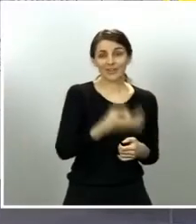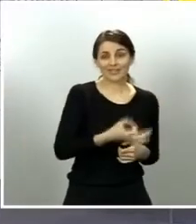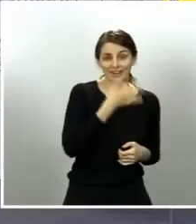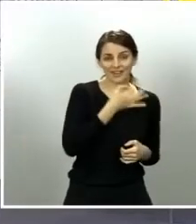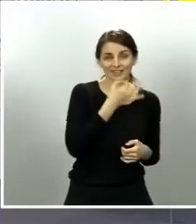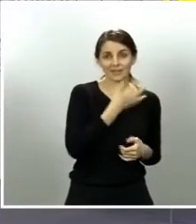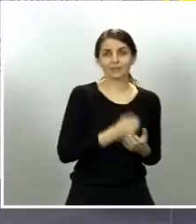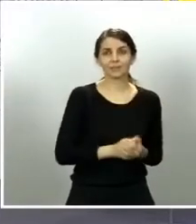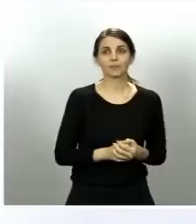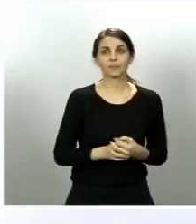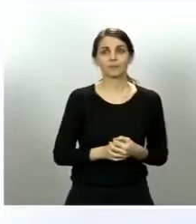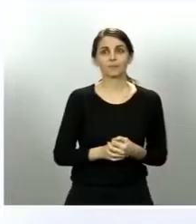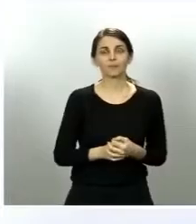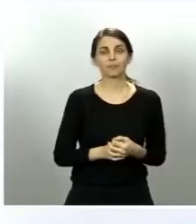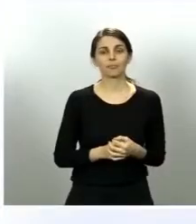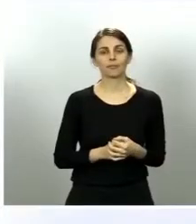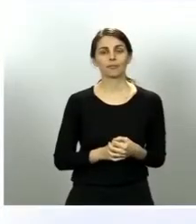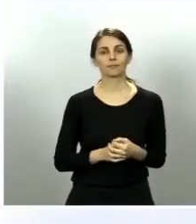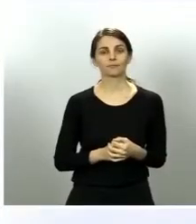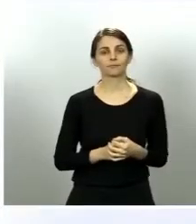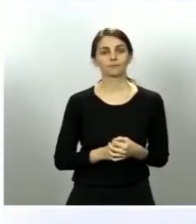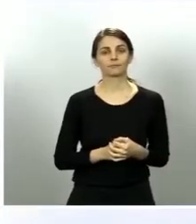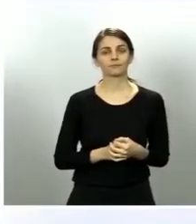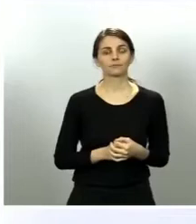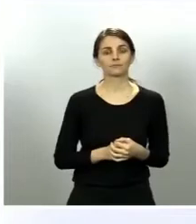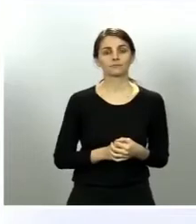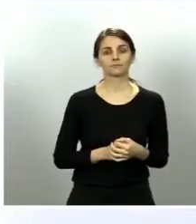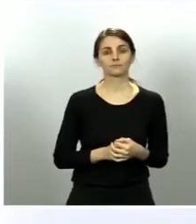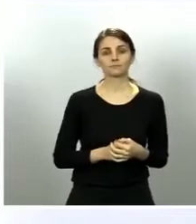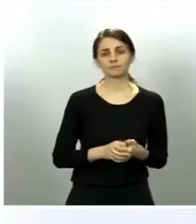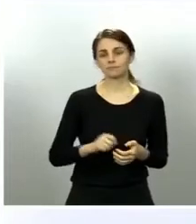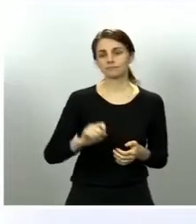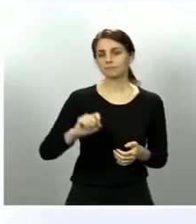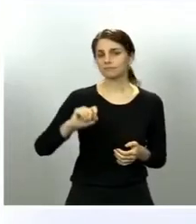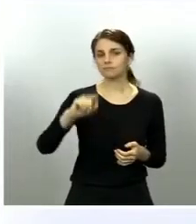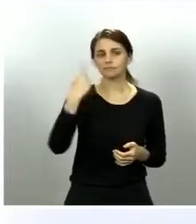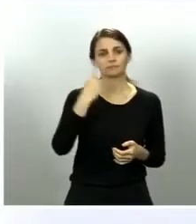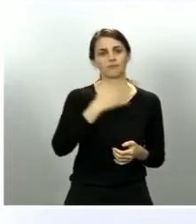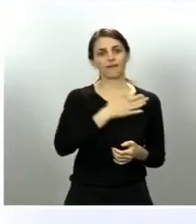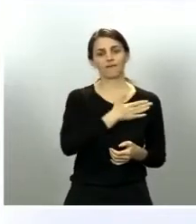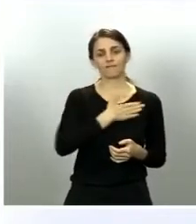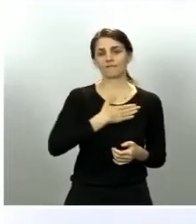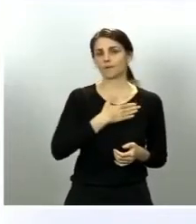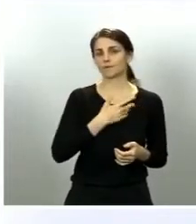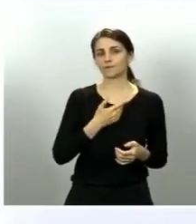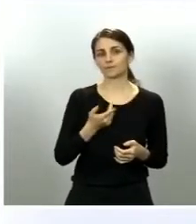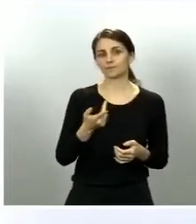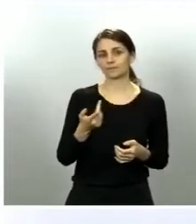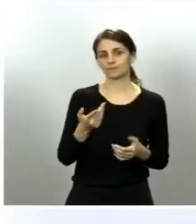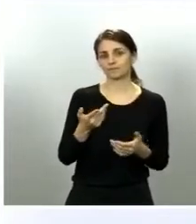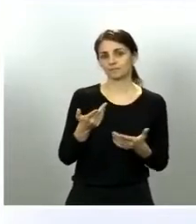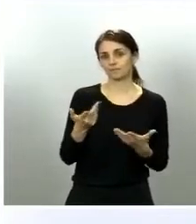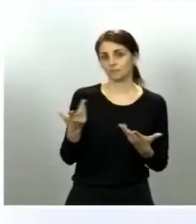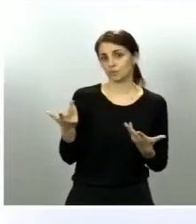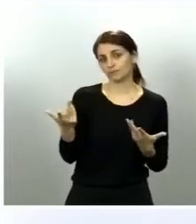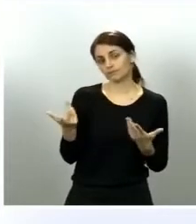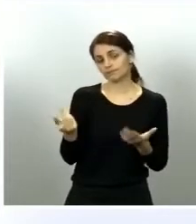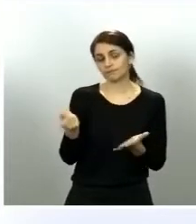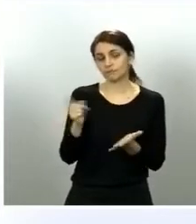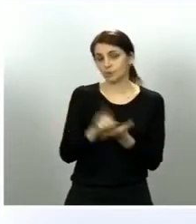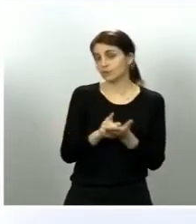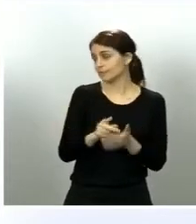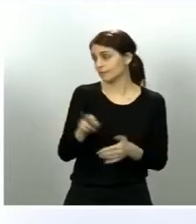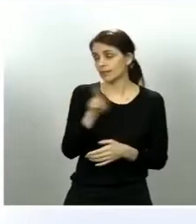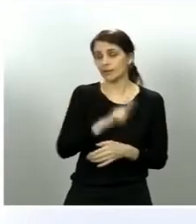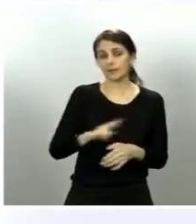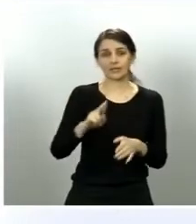primer lugar, me gustaría sumarme a las condolencias a las familias de todos los fallecidos como